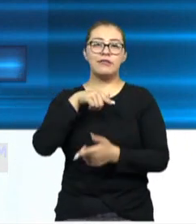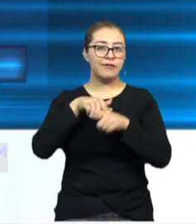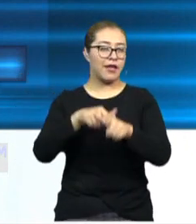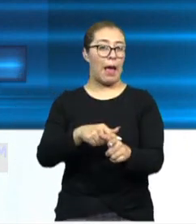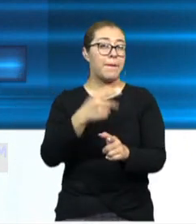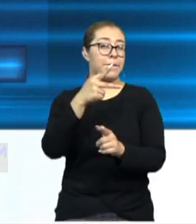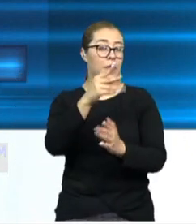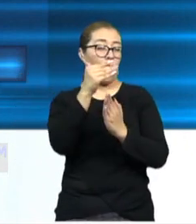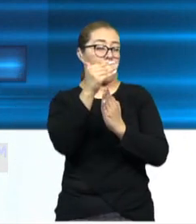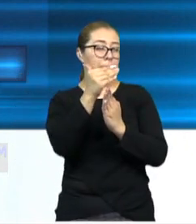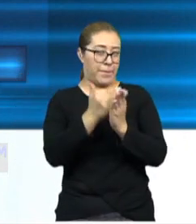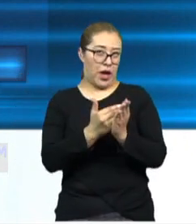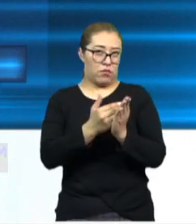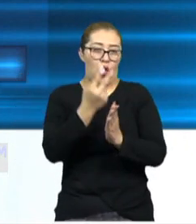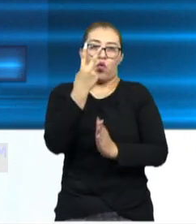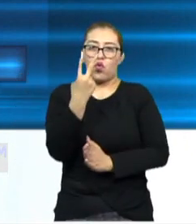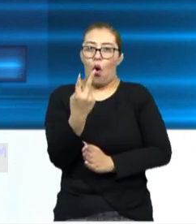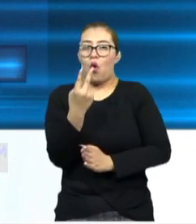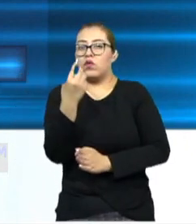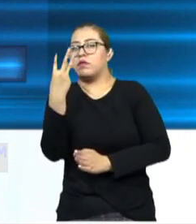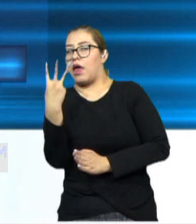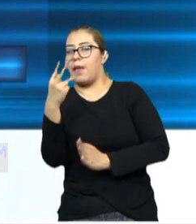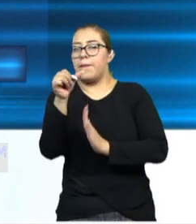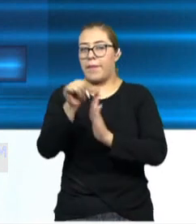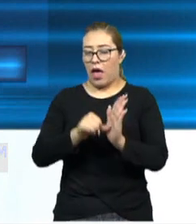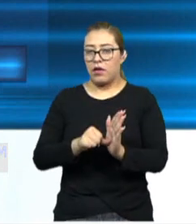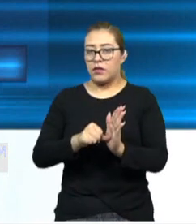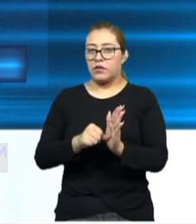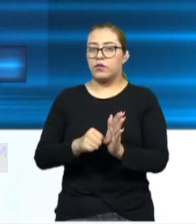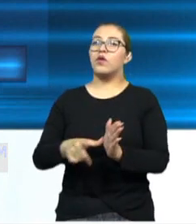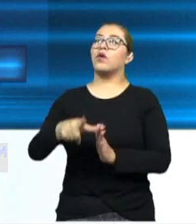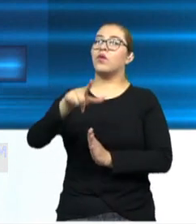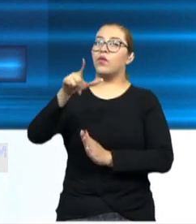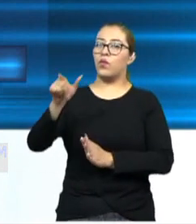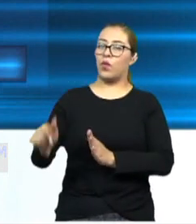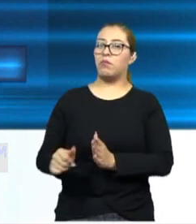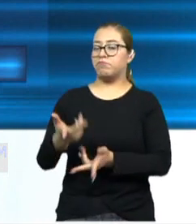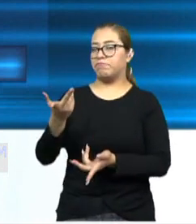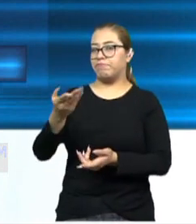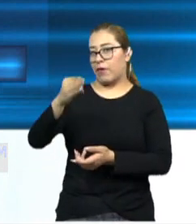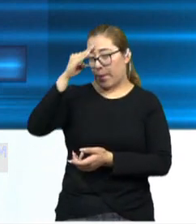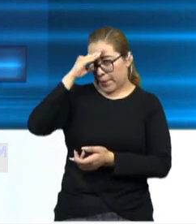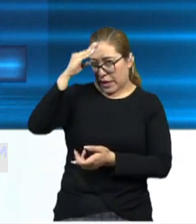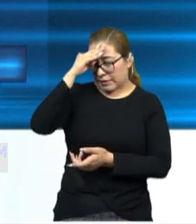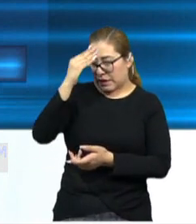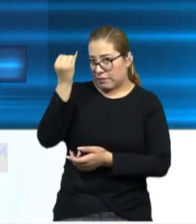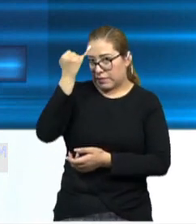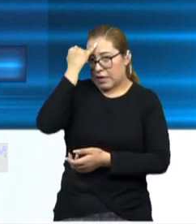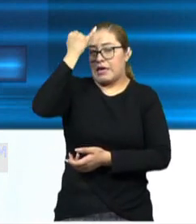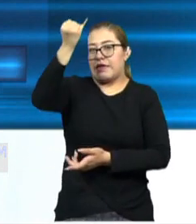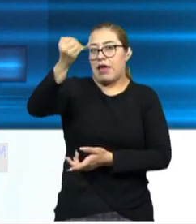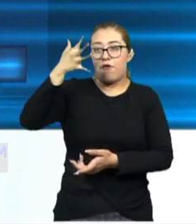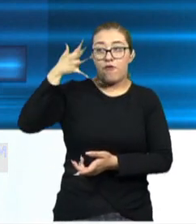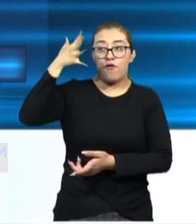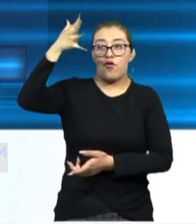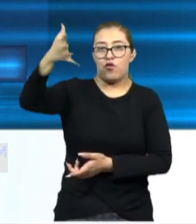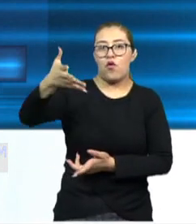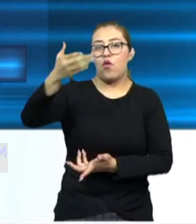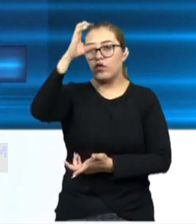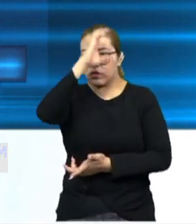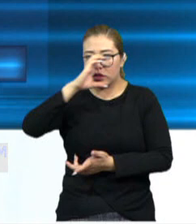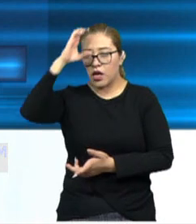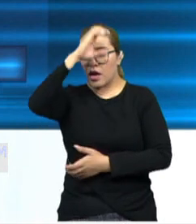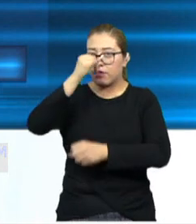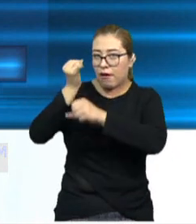bajos durante dos o tres meses y también son proyecciones, son estimaciones en base al conocimiento científico